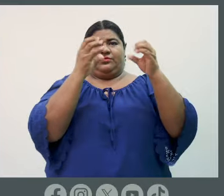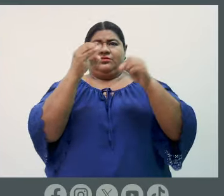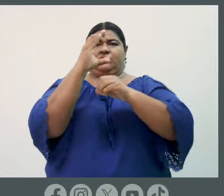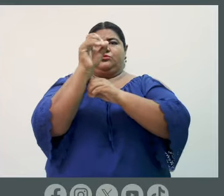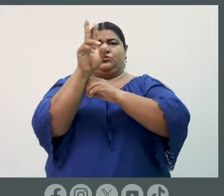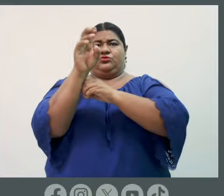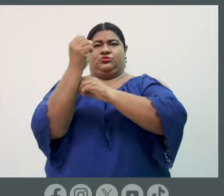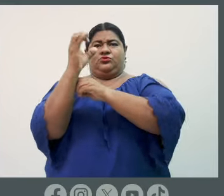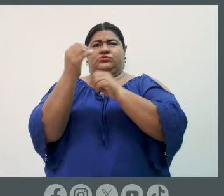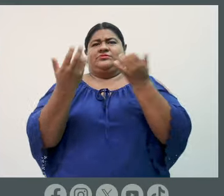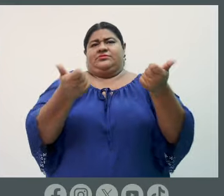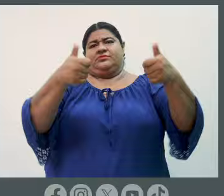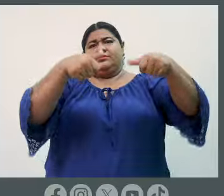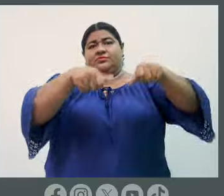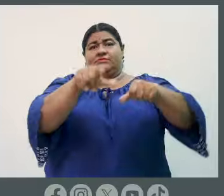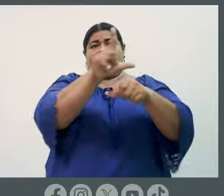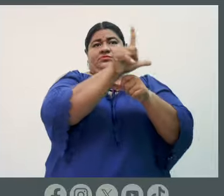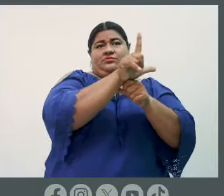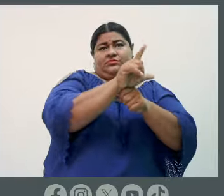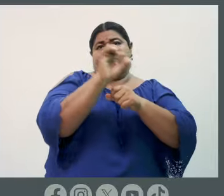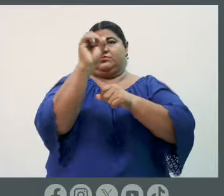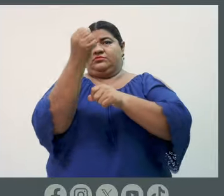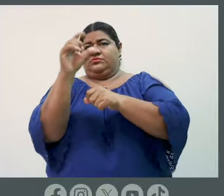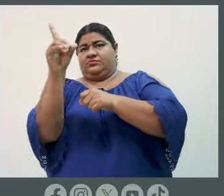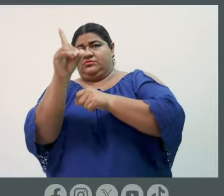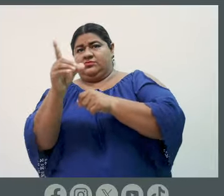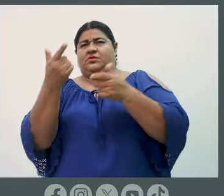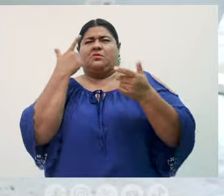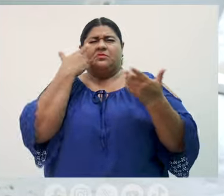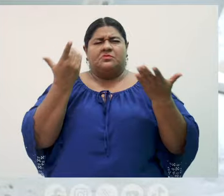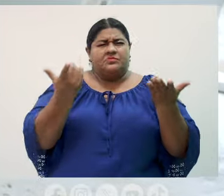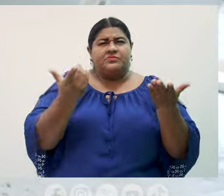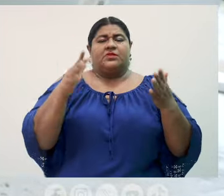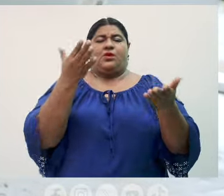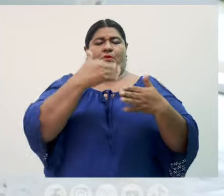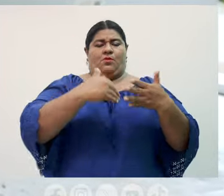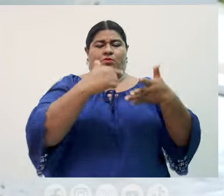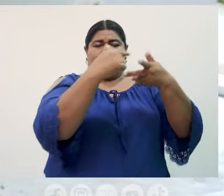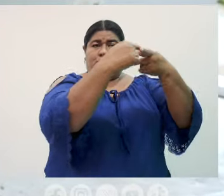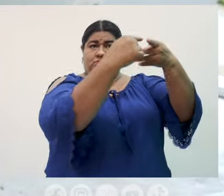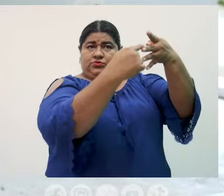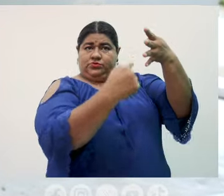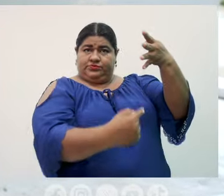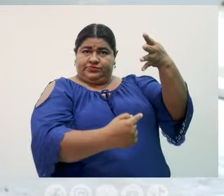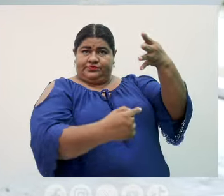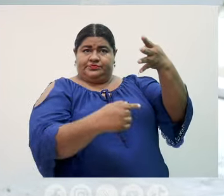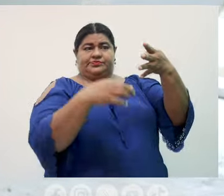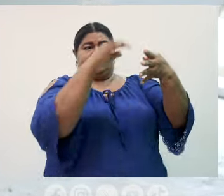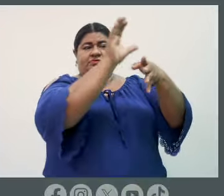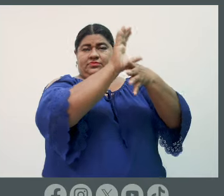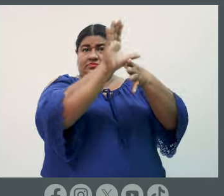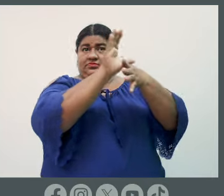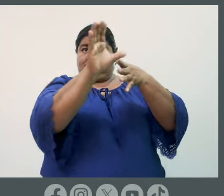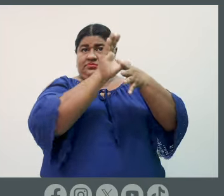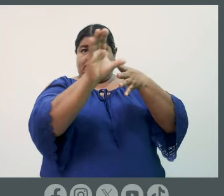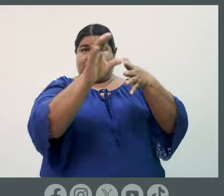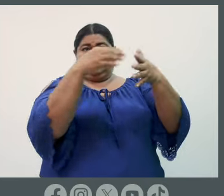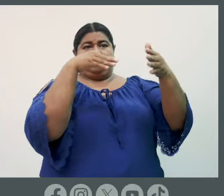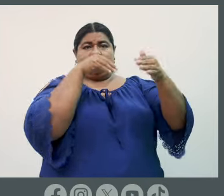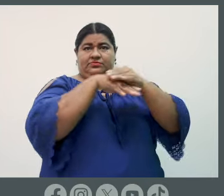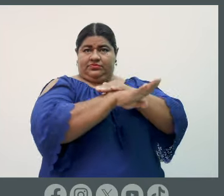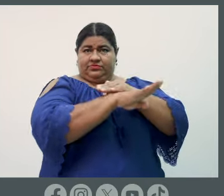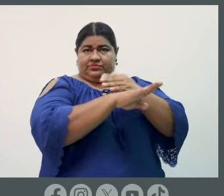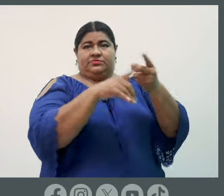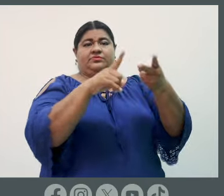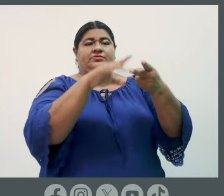cursos que se ofrecen según modalidad y turnos, pasos a seguir para la realización de la prematrícula, calendarización del proceso